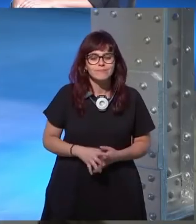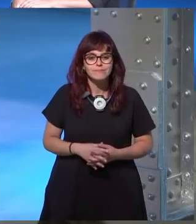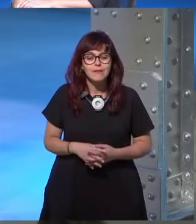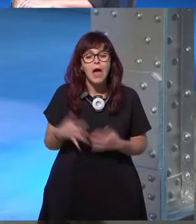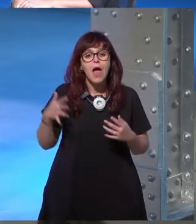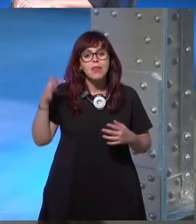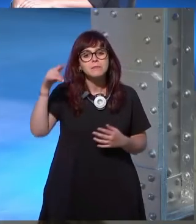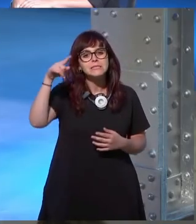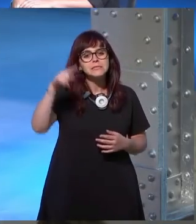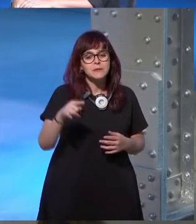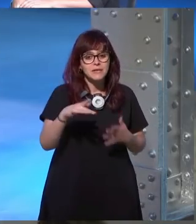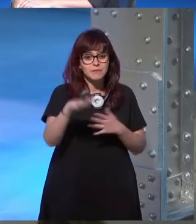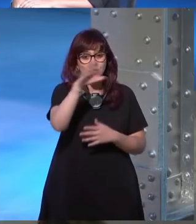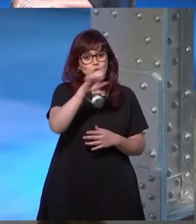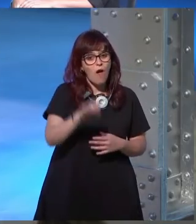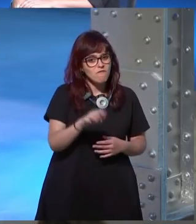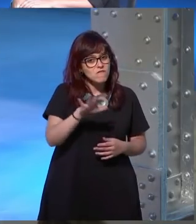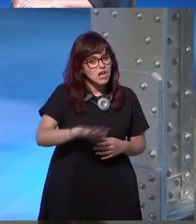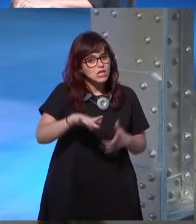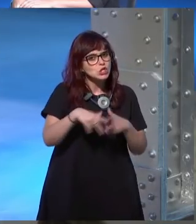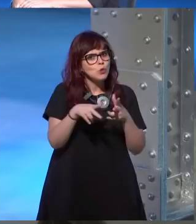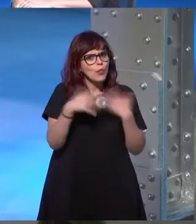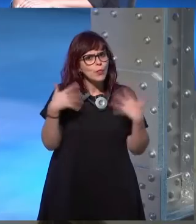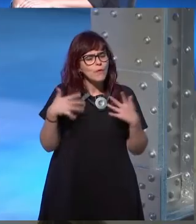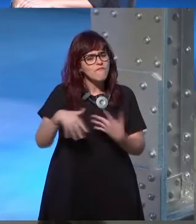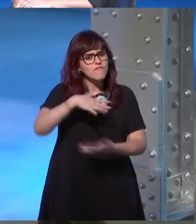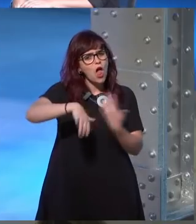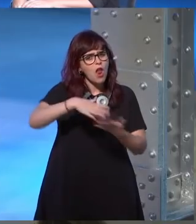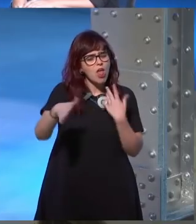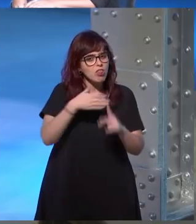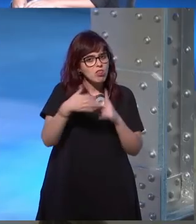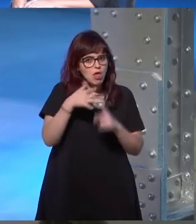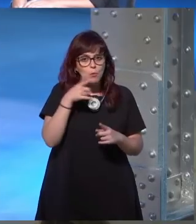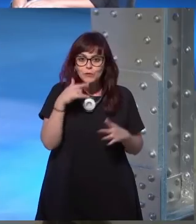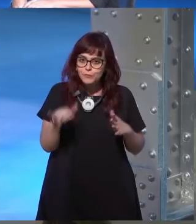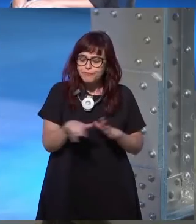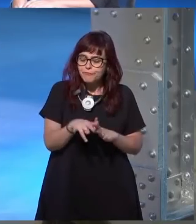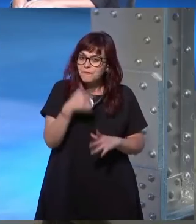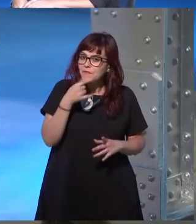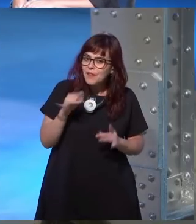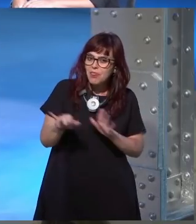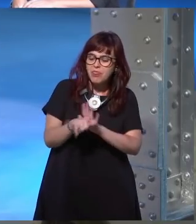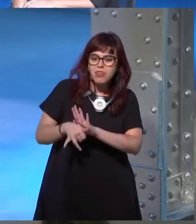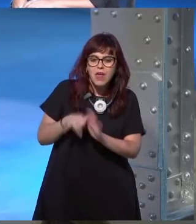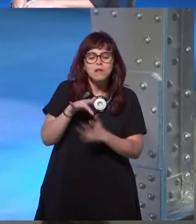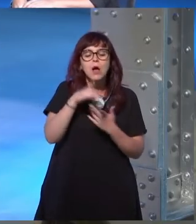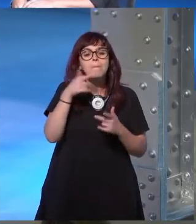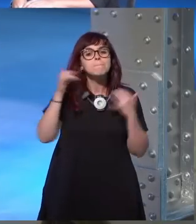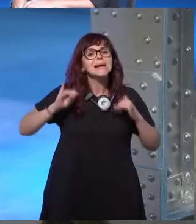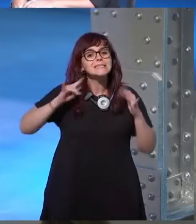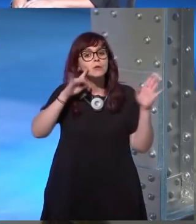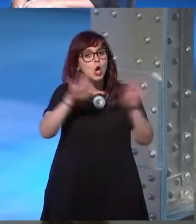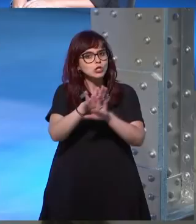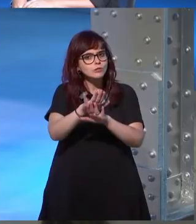además la sudafricana era una sociedad en la que la violencia parecía que estaba mucho más cerca no salías a pasear sola de